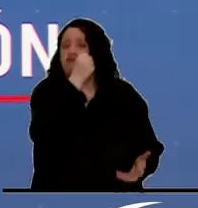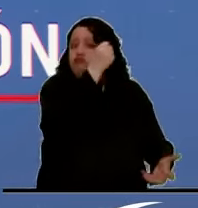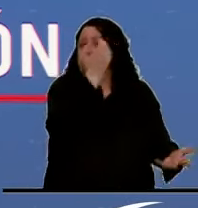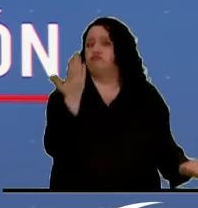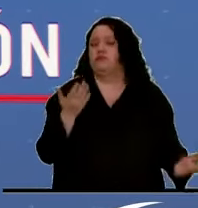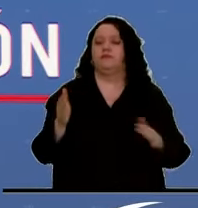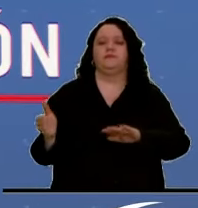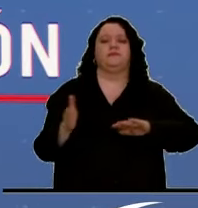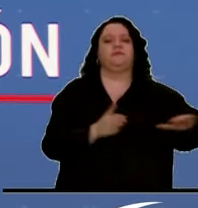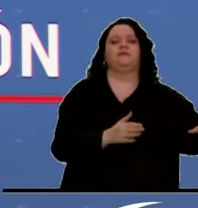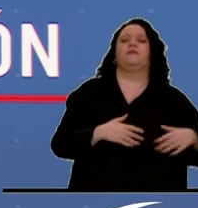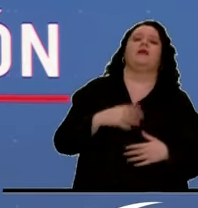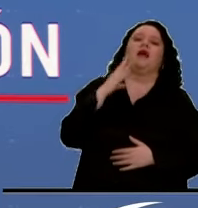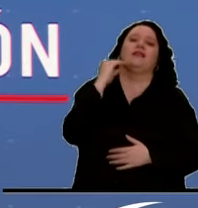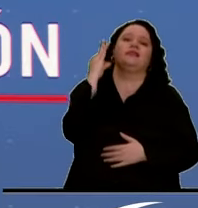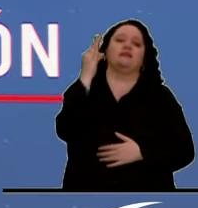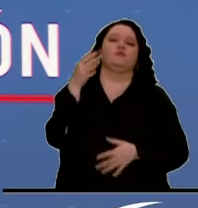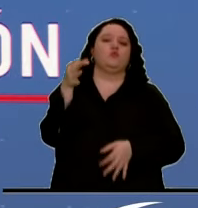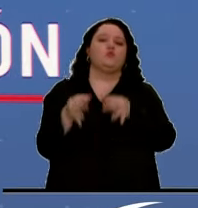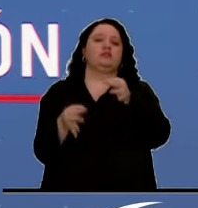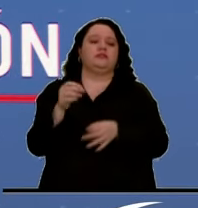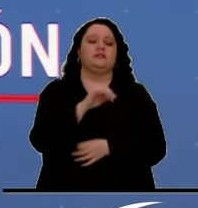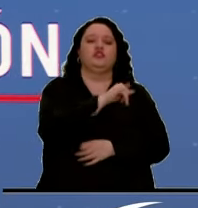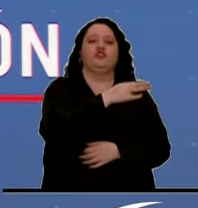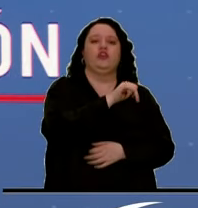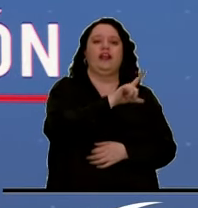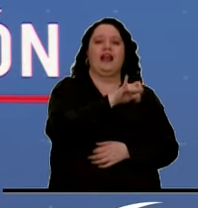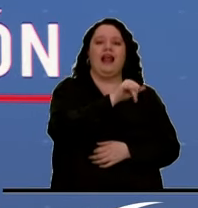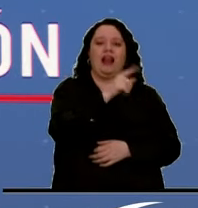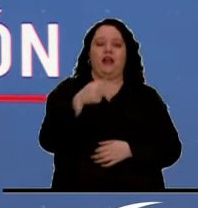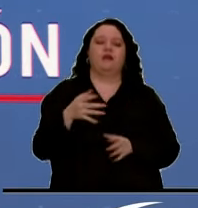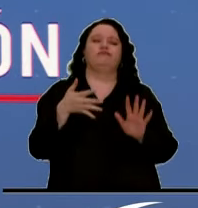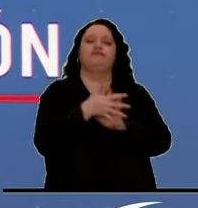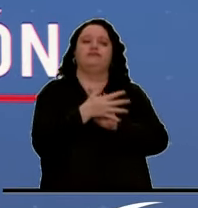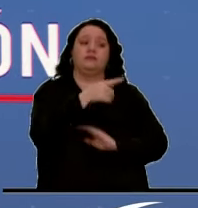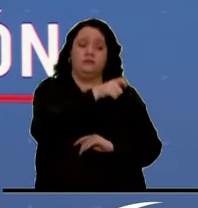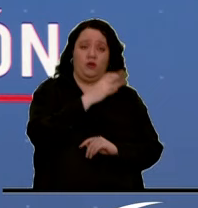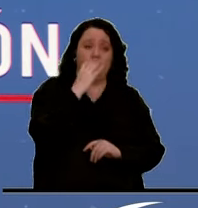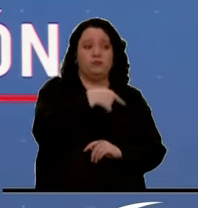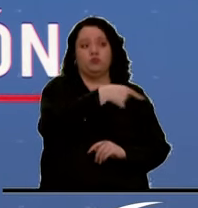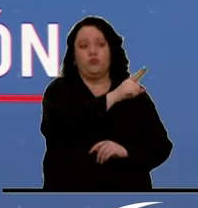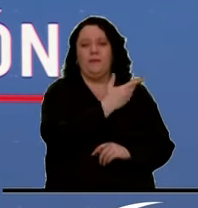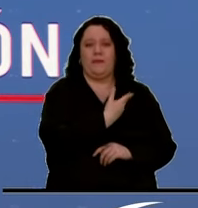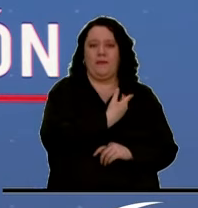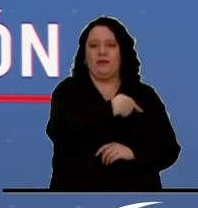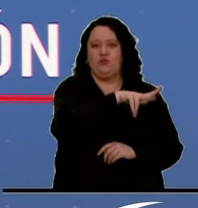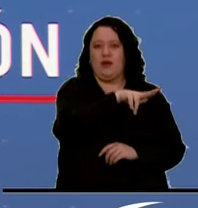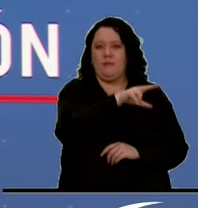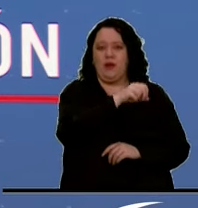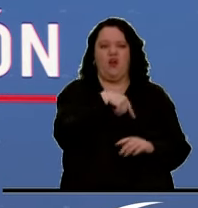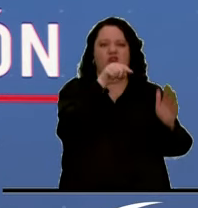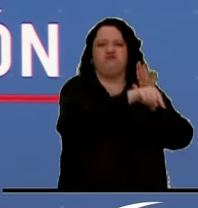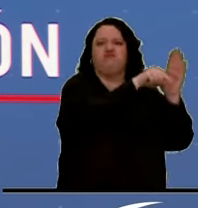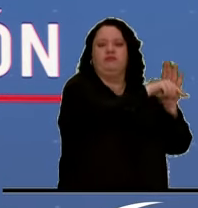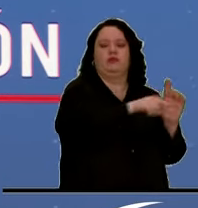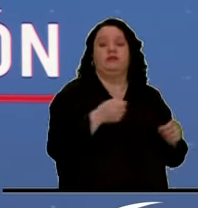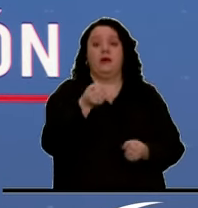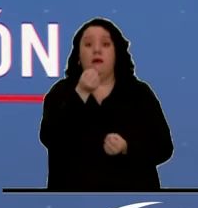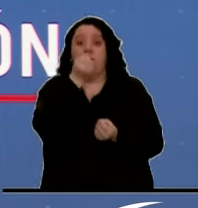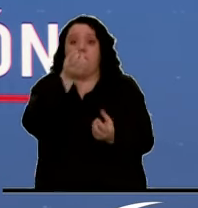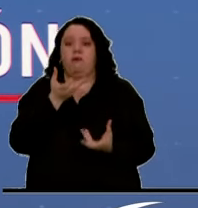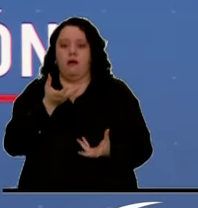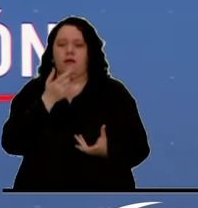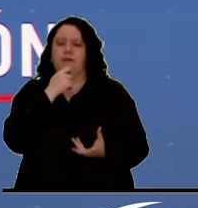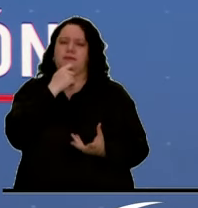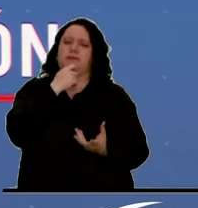Un nuevo testimonio se conoció en el juicio contra Jonier Leal, señalado de asesinar a su mamá y a su hermano. La declaración podría abrir una